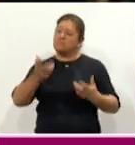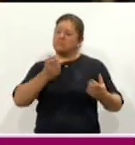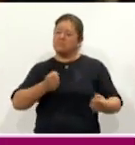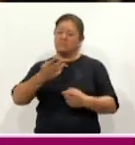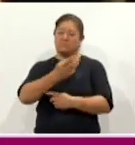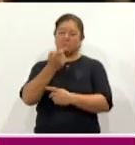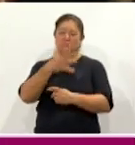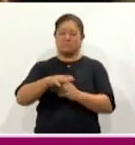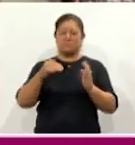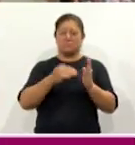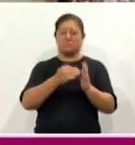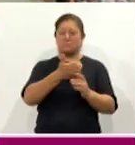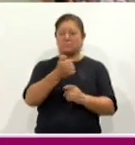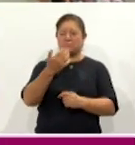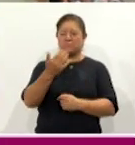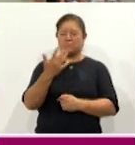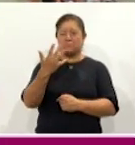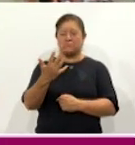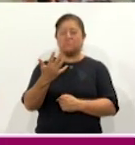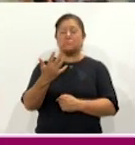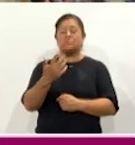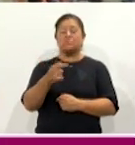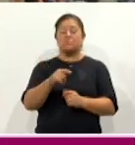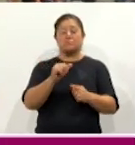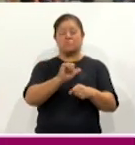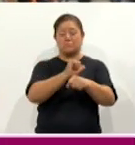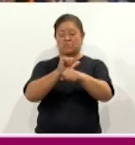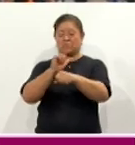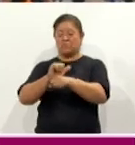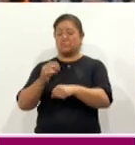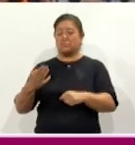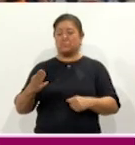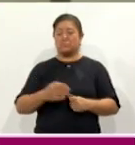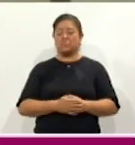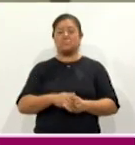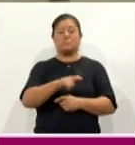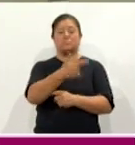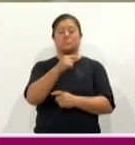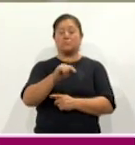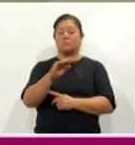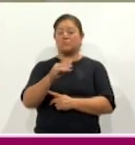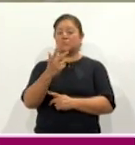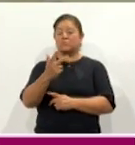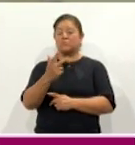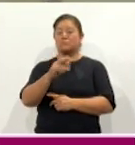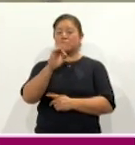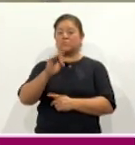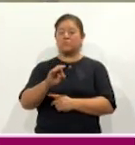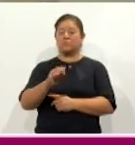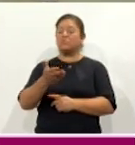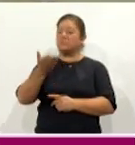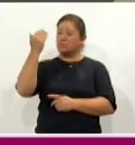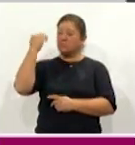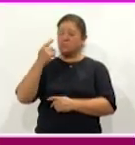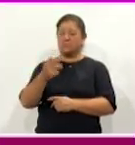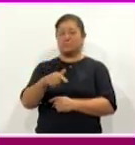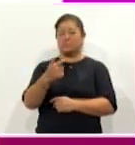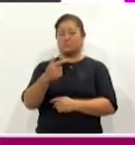.655 unidades de mayo, lo que representa 12.98% más que hace 12 meses.